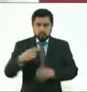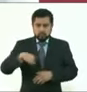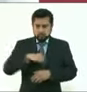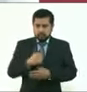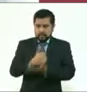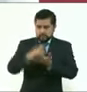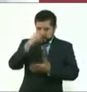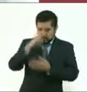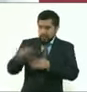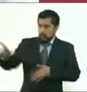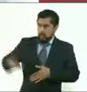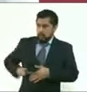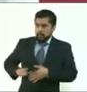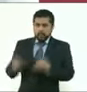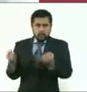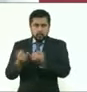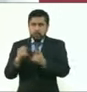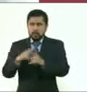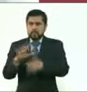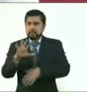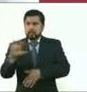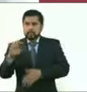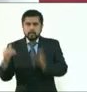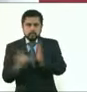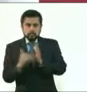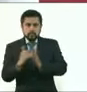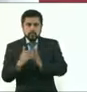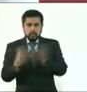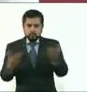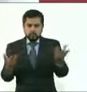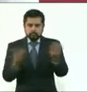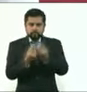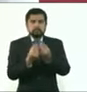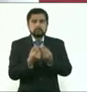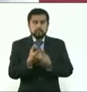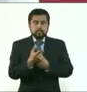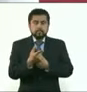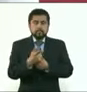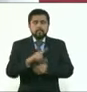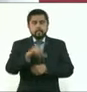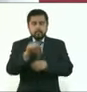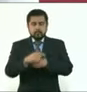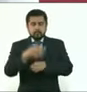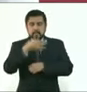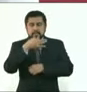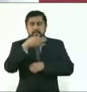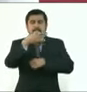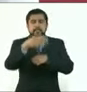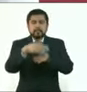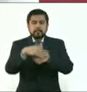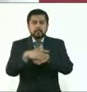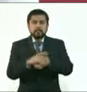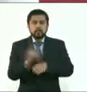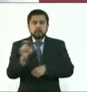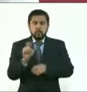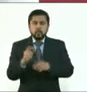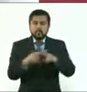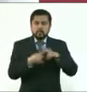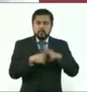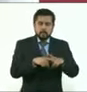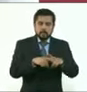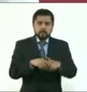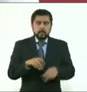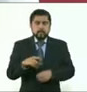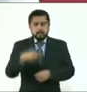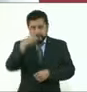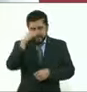500 millones. Ya les informaremos cuándo inicia este proceso, para que se universalice, es